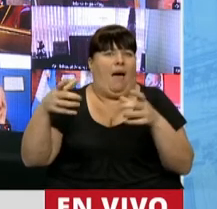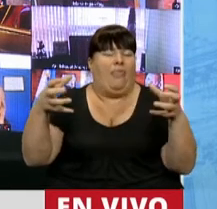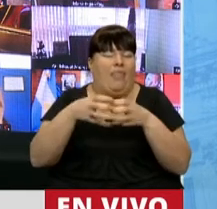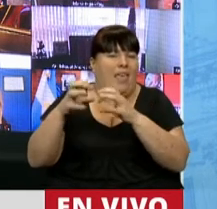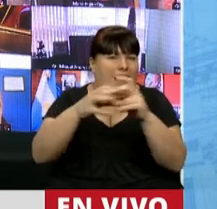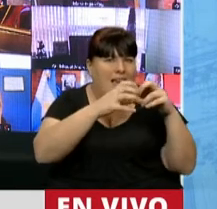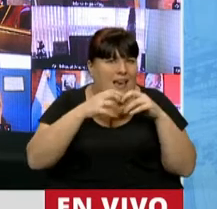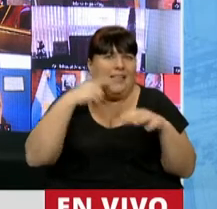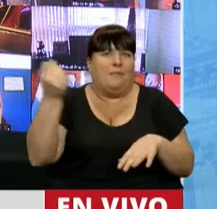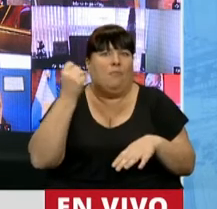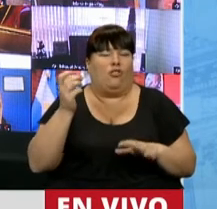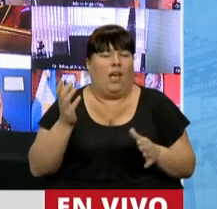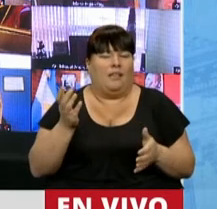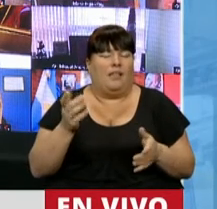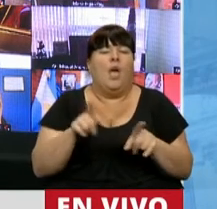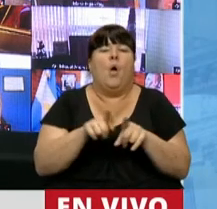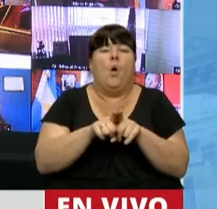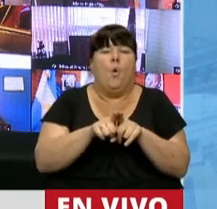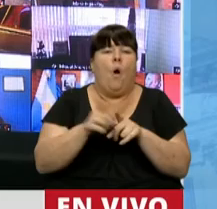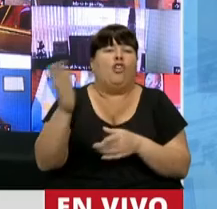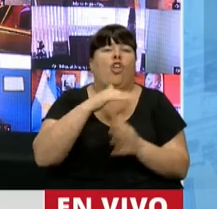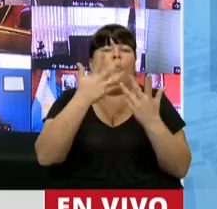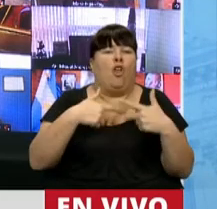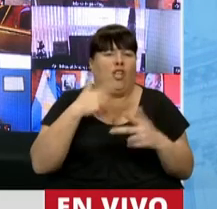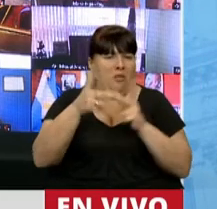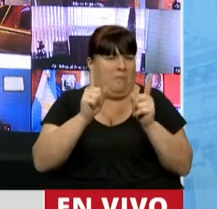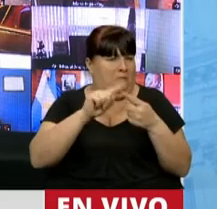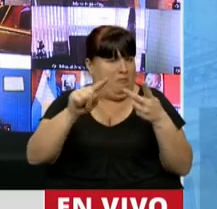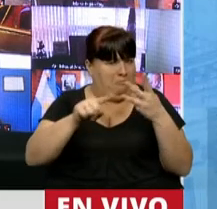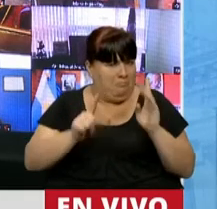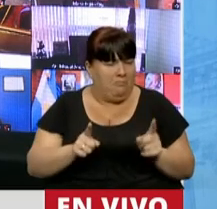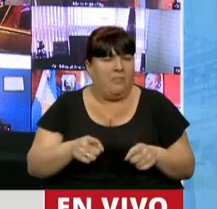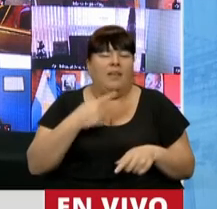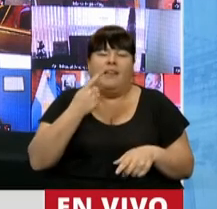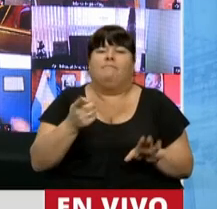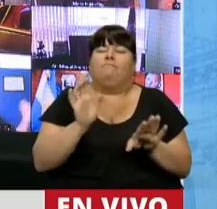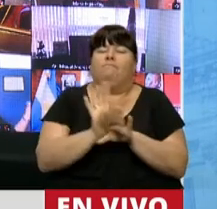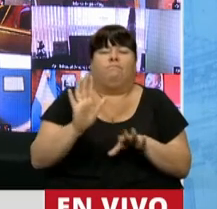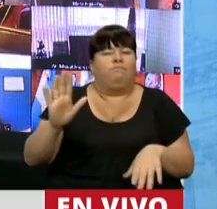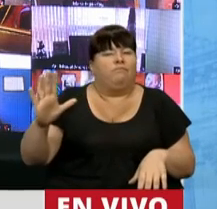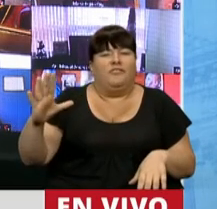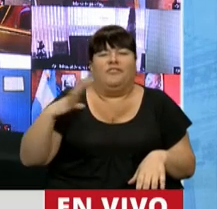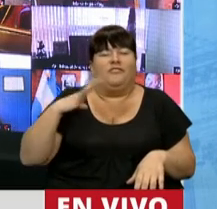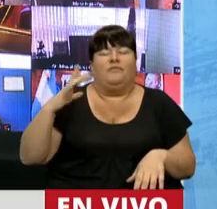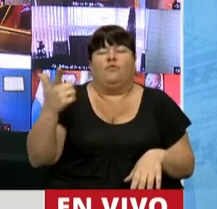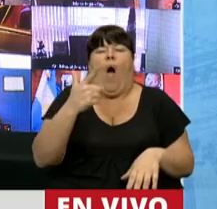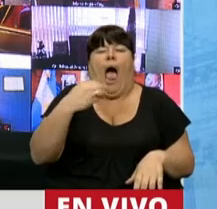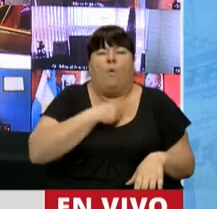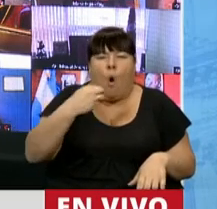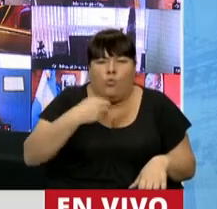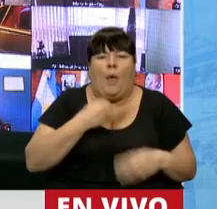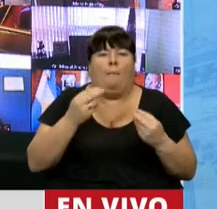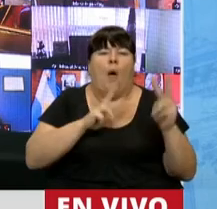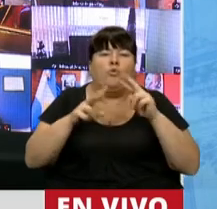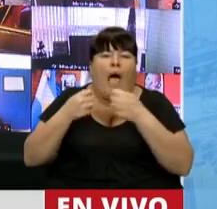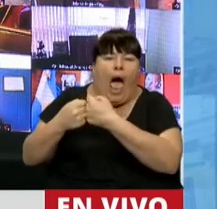en esta Cámara como trascendentes, como en el caso de todos los proyectos que ya mencionamos, habla de una falta total de voluntad para lograr los